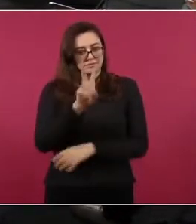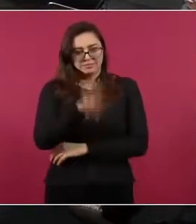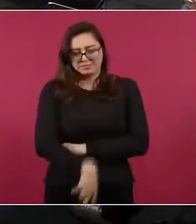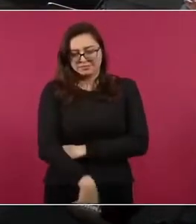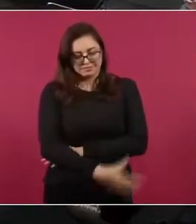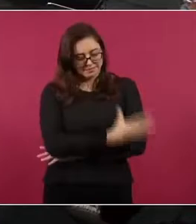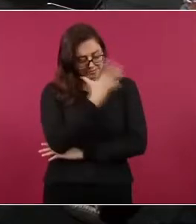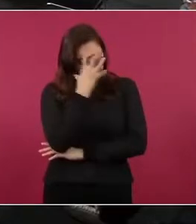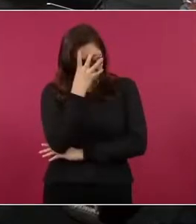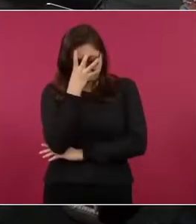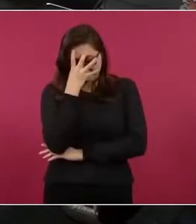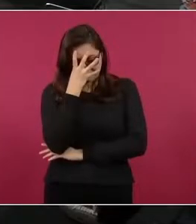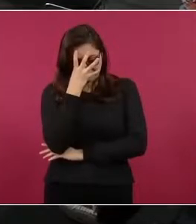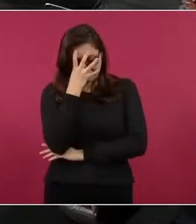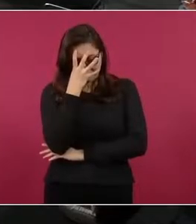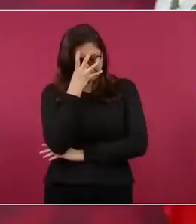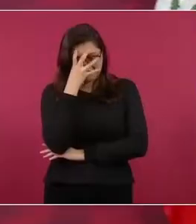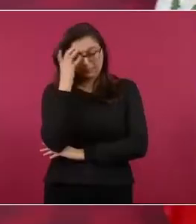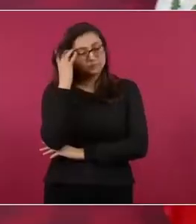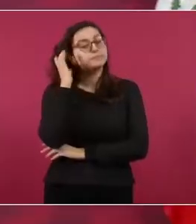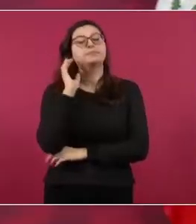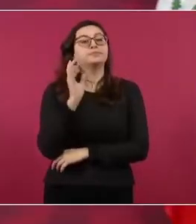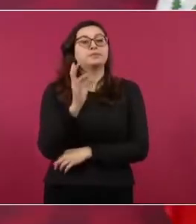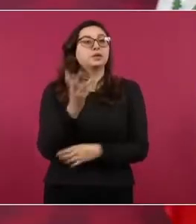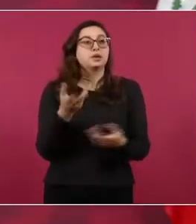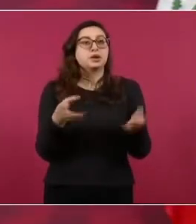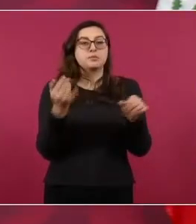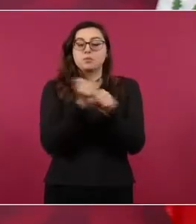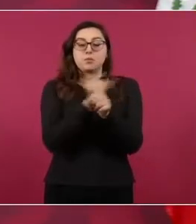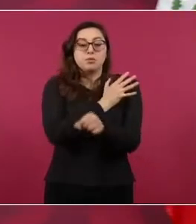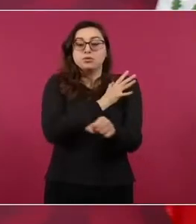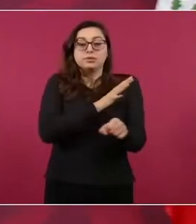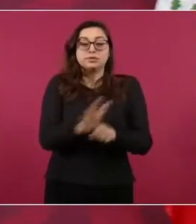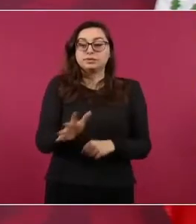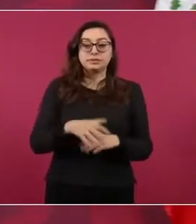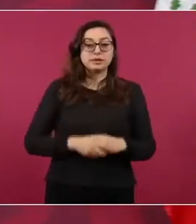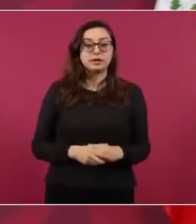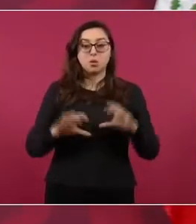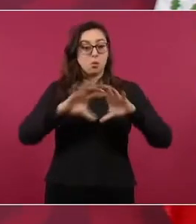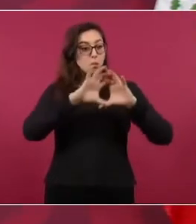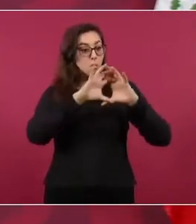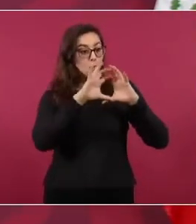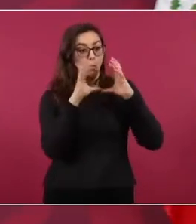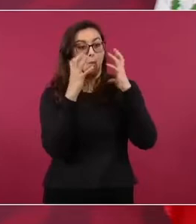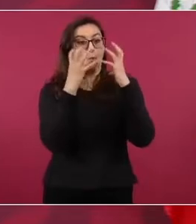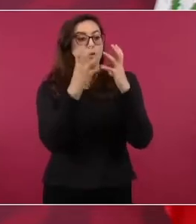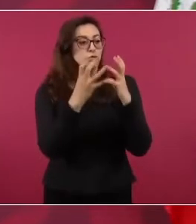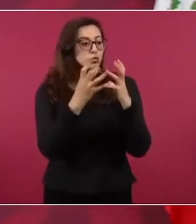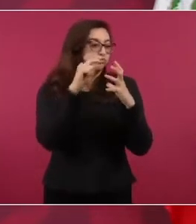que sea nuestro país el que